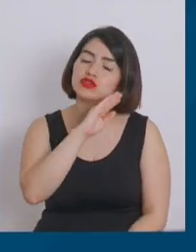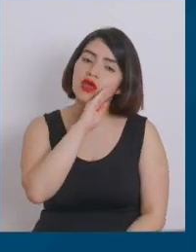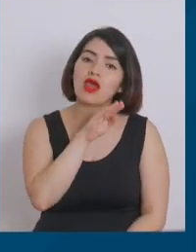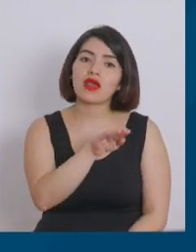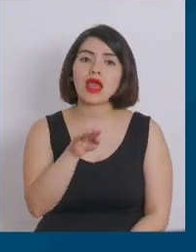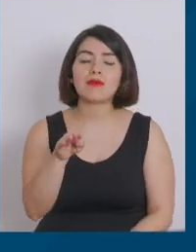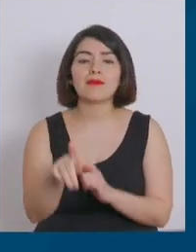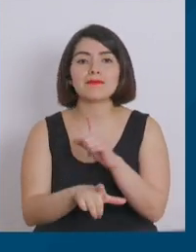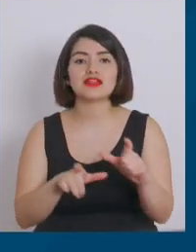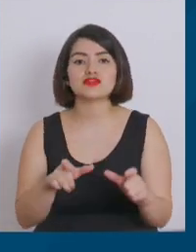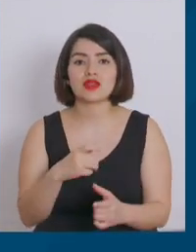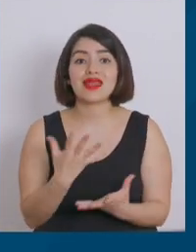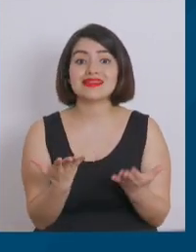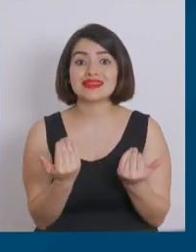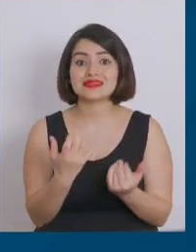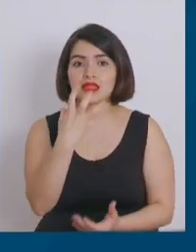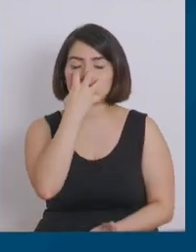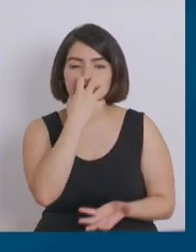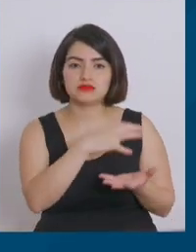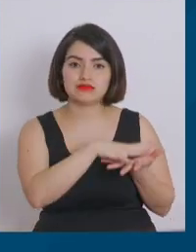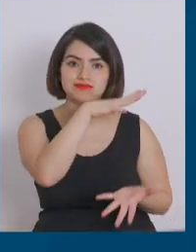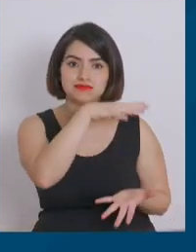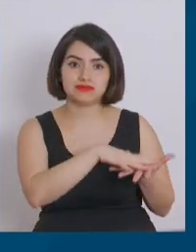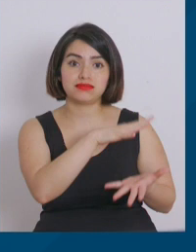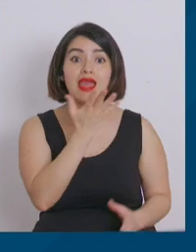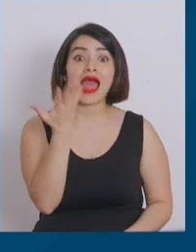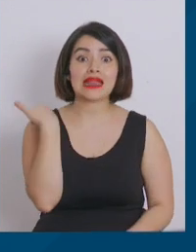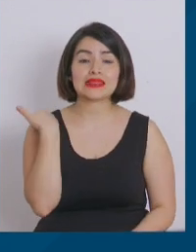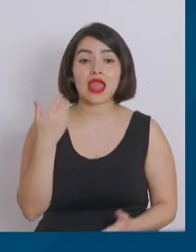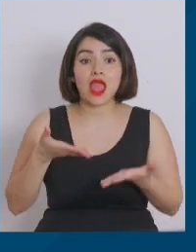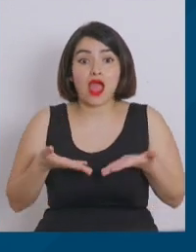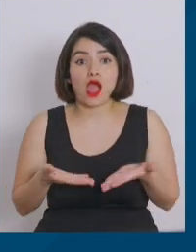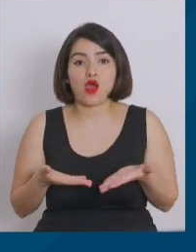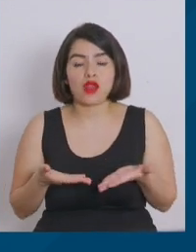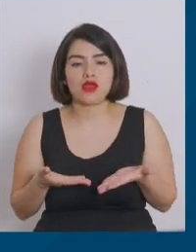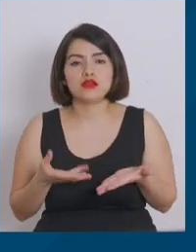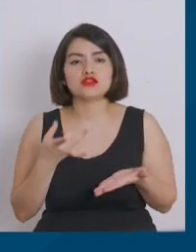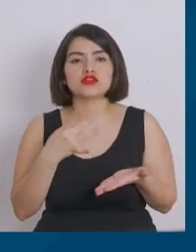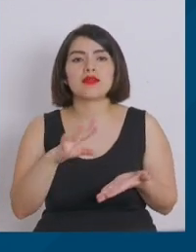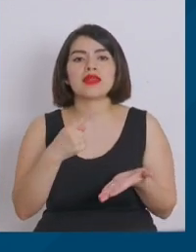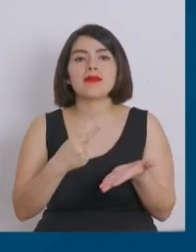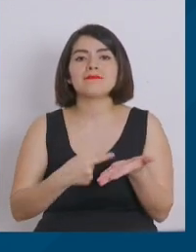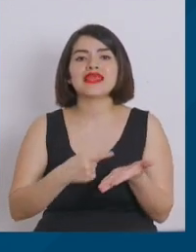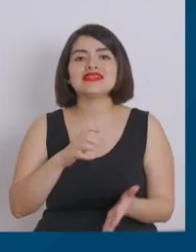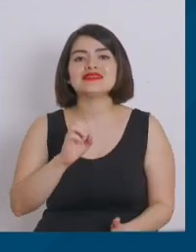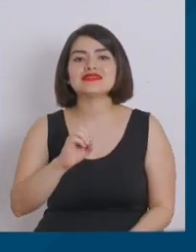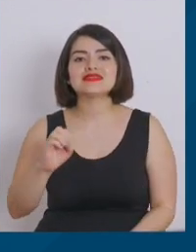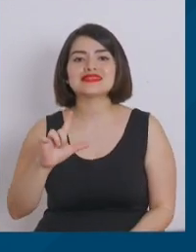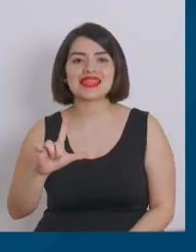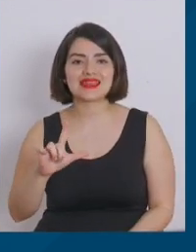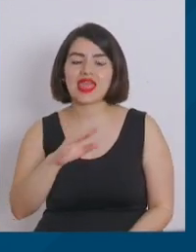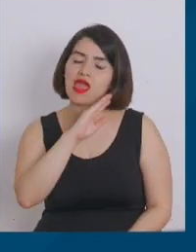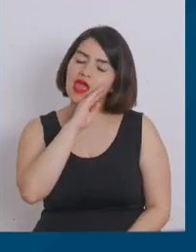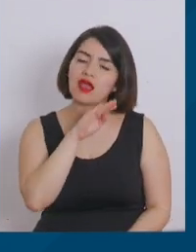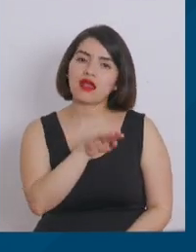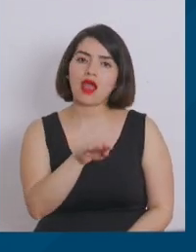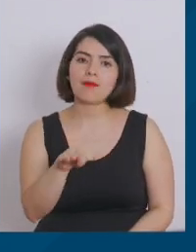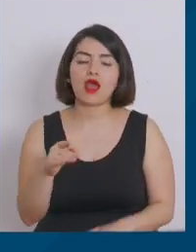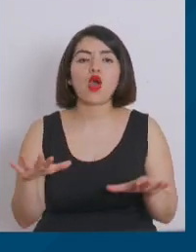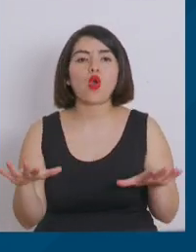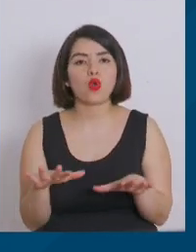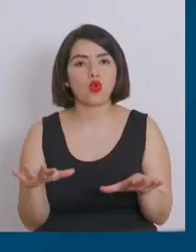pacientes COVID en ventilación mecánica y actualmente solo tenemos 1.007 camas ocupadas, que de todas maneras